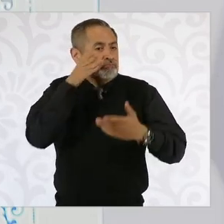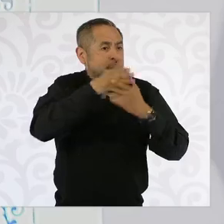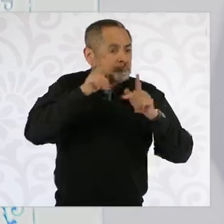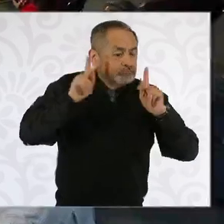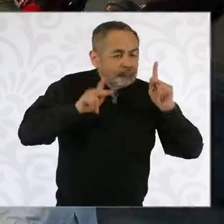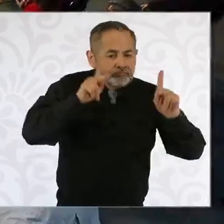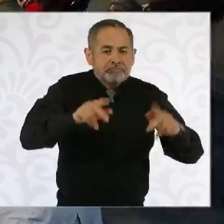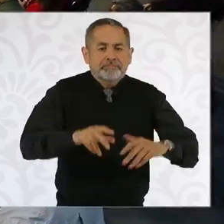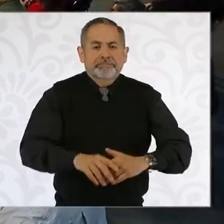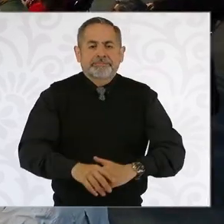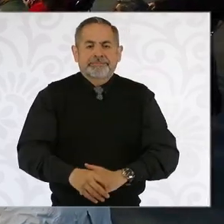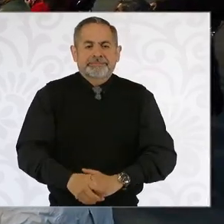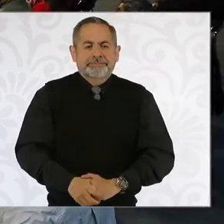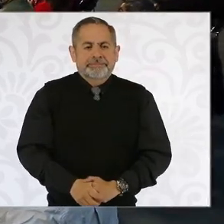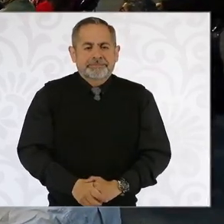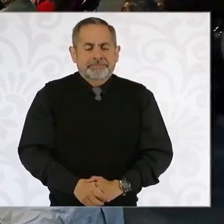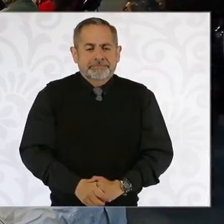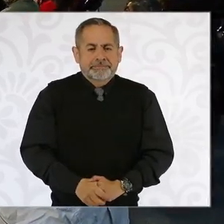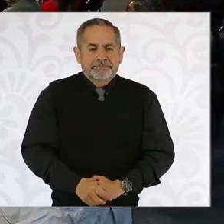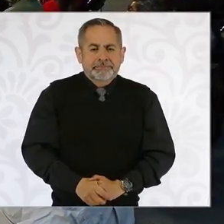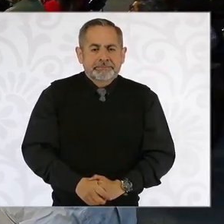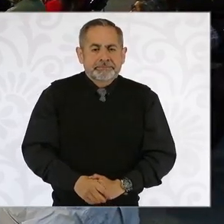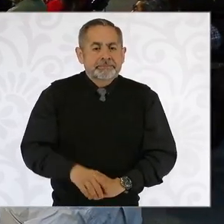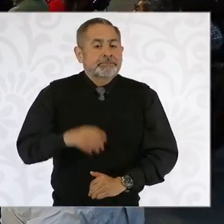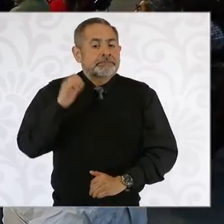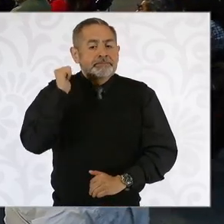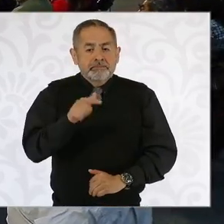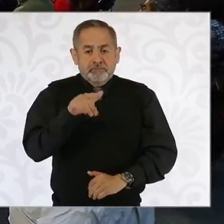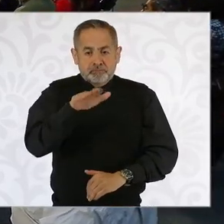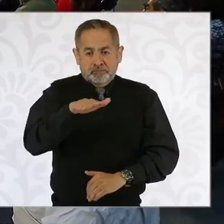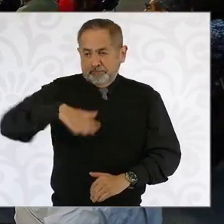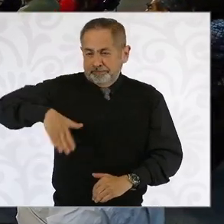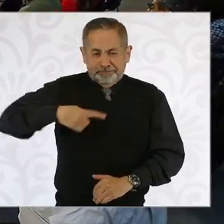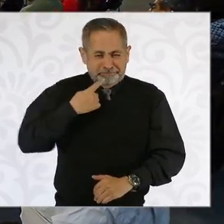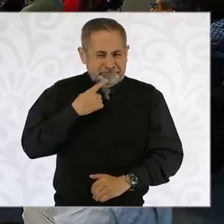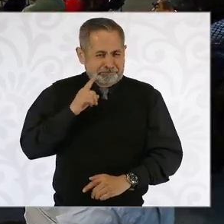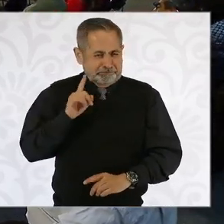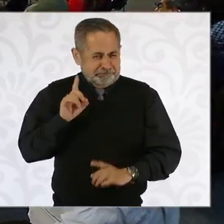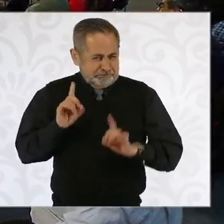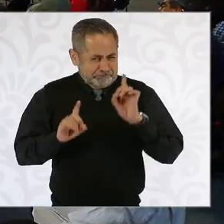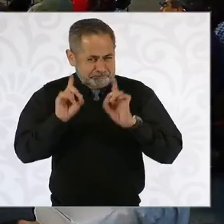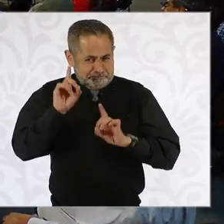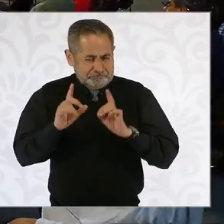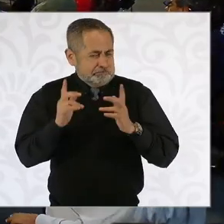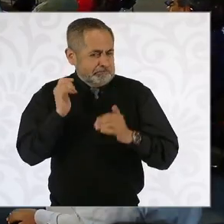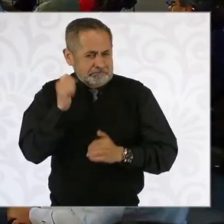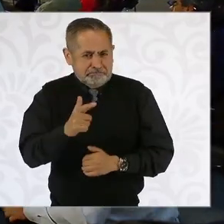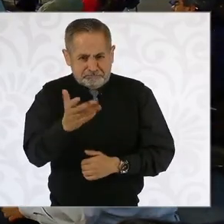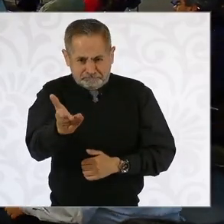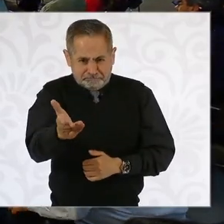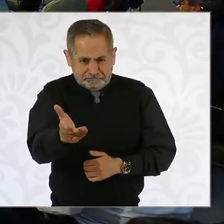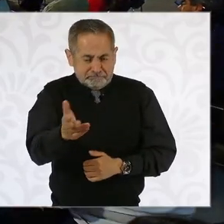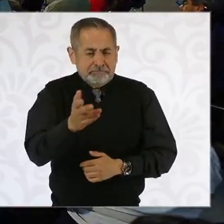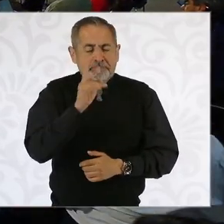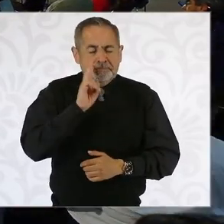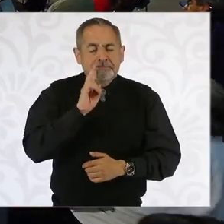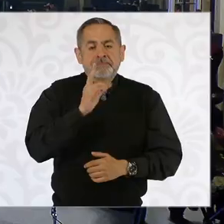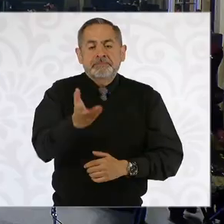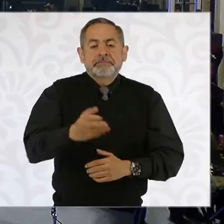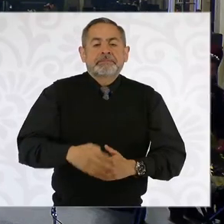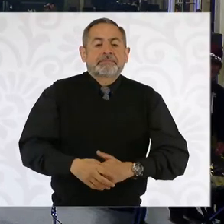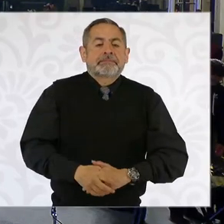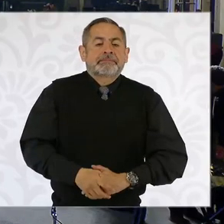la… A ver, dudas del programa, si quieren. luego, a ver, la compañera y luego aquí adelante.